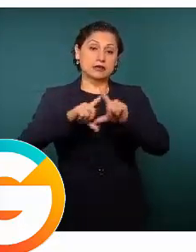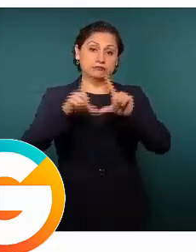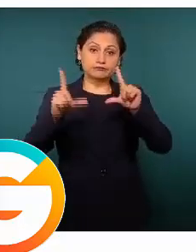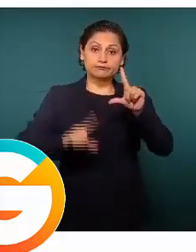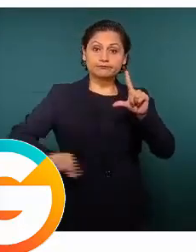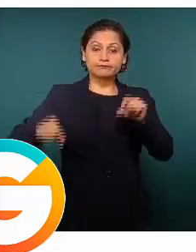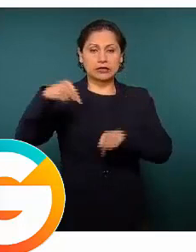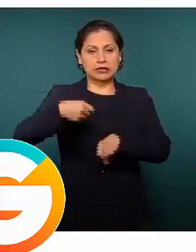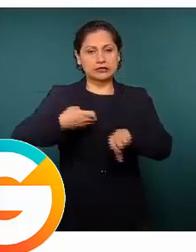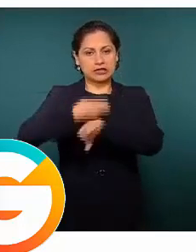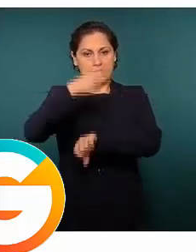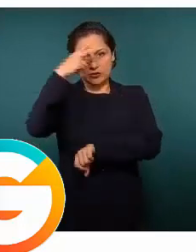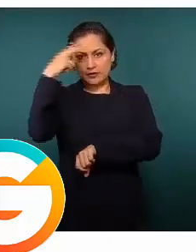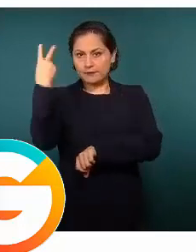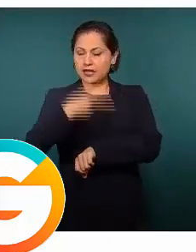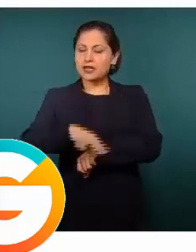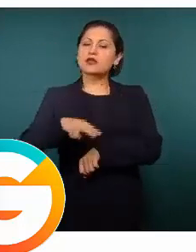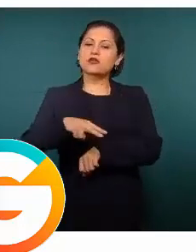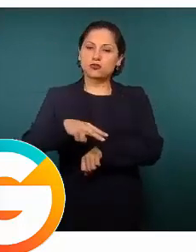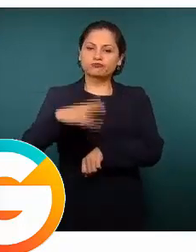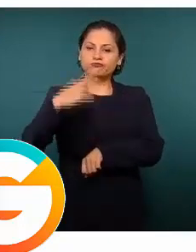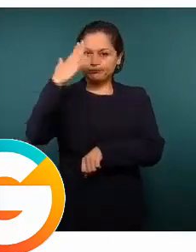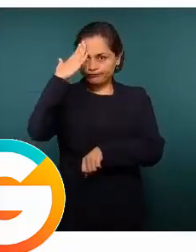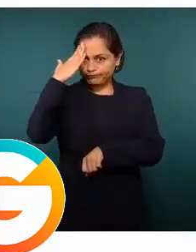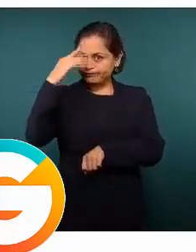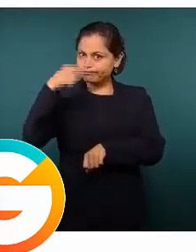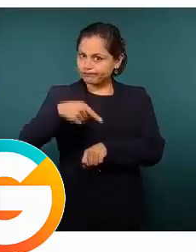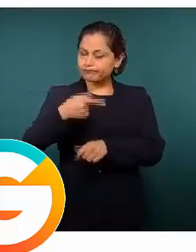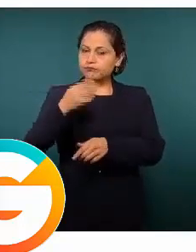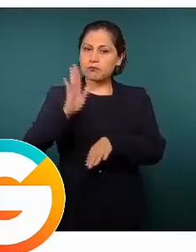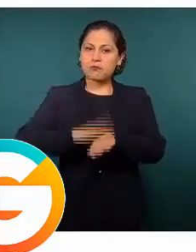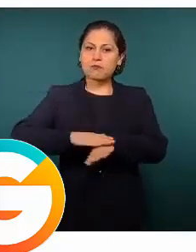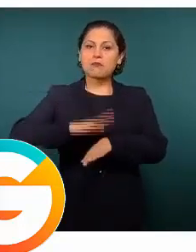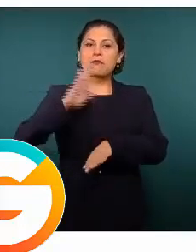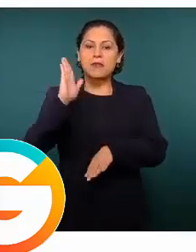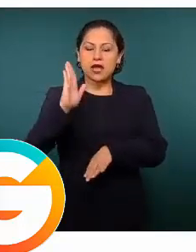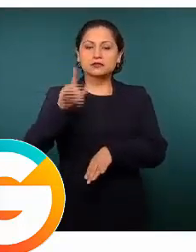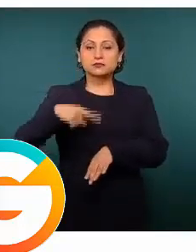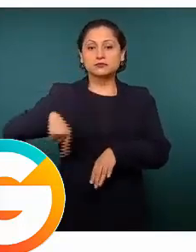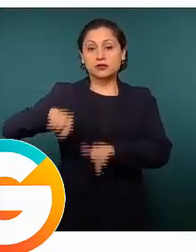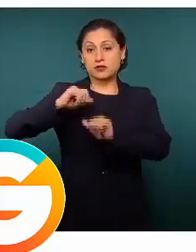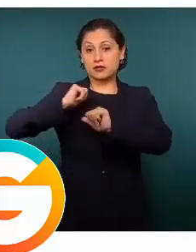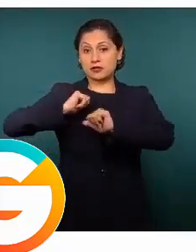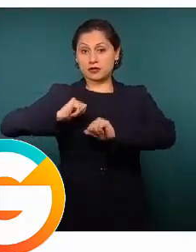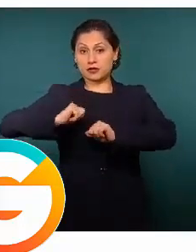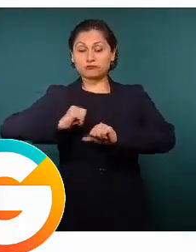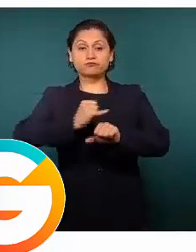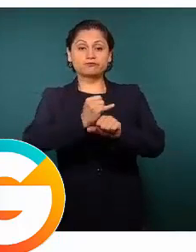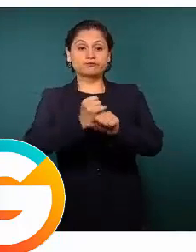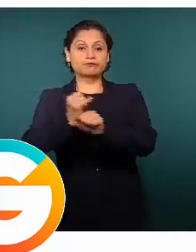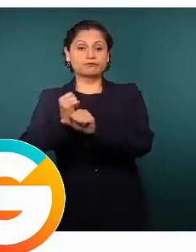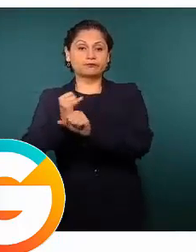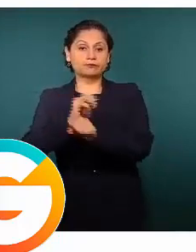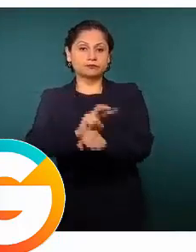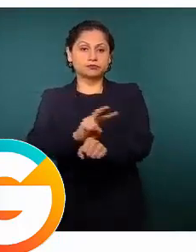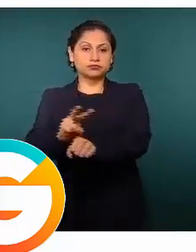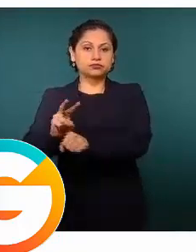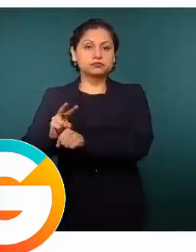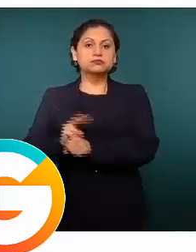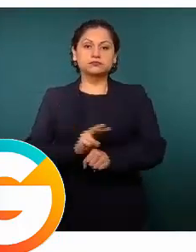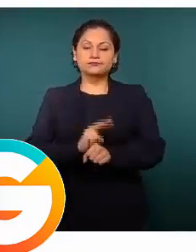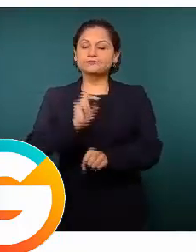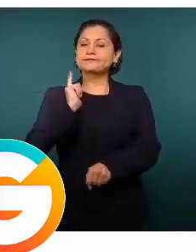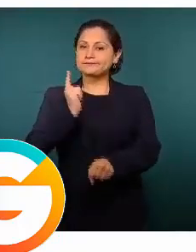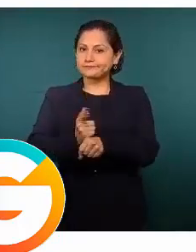hay un trabajo importante que se ha realizado por las autoridades en donde se ve una tendencia